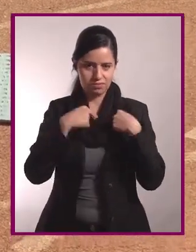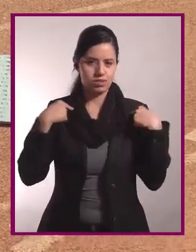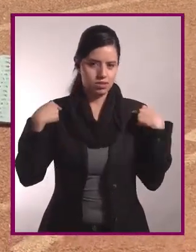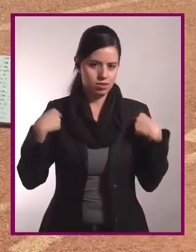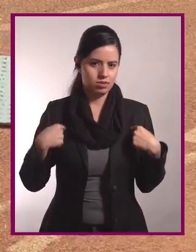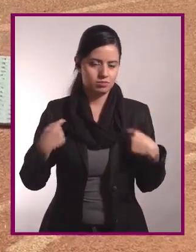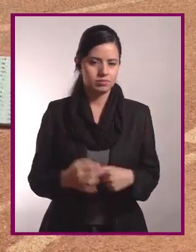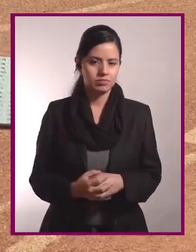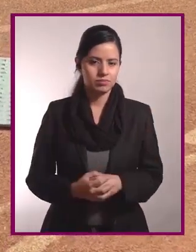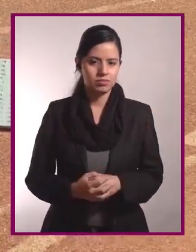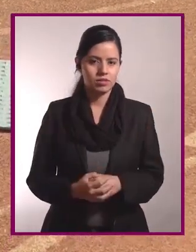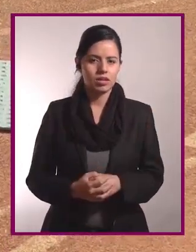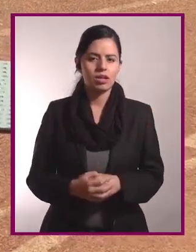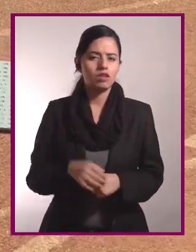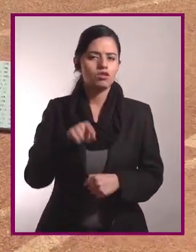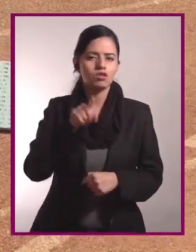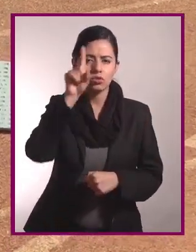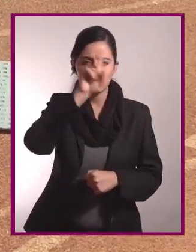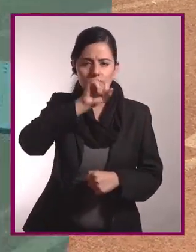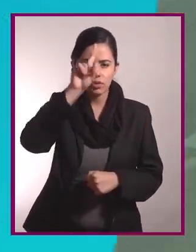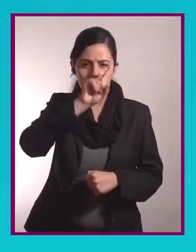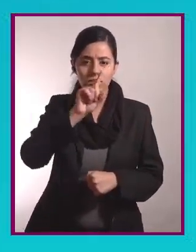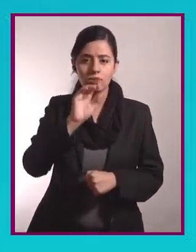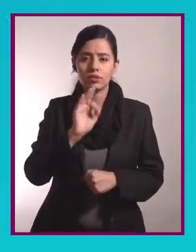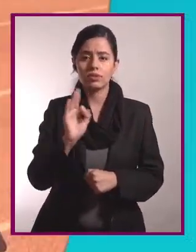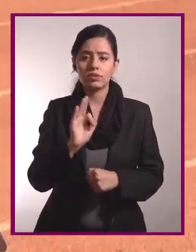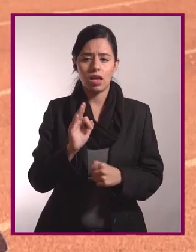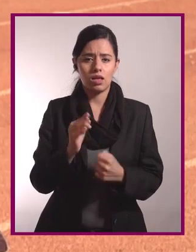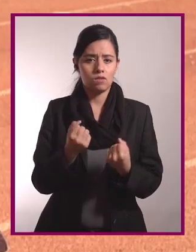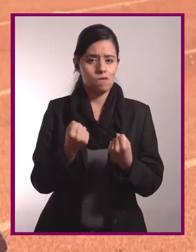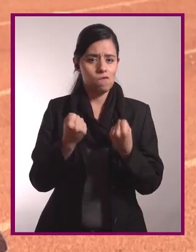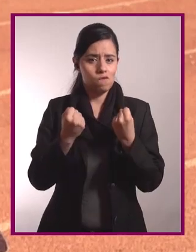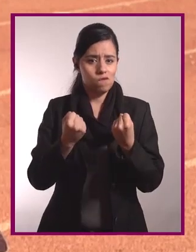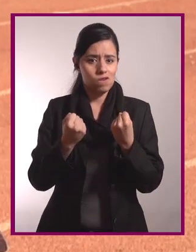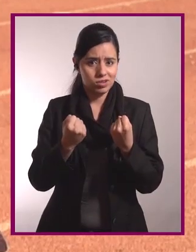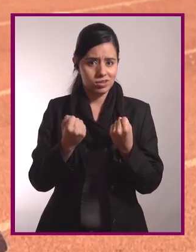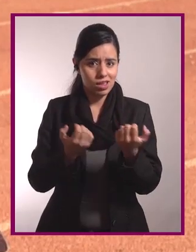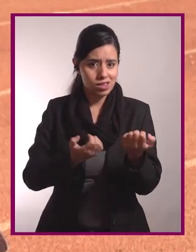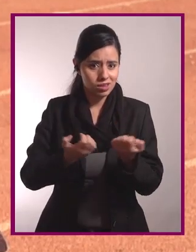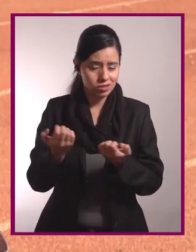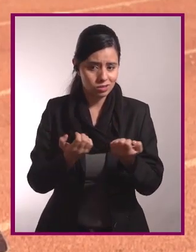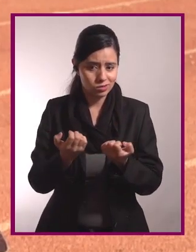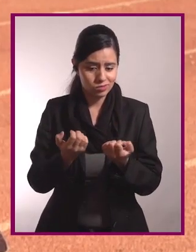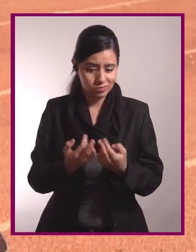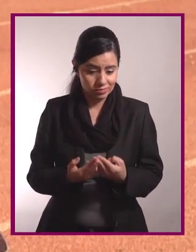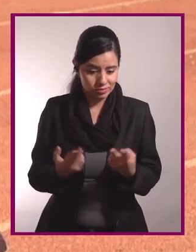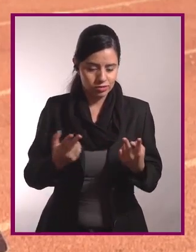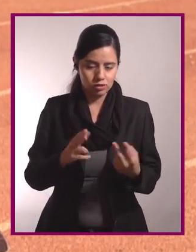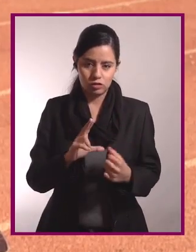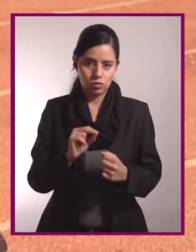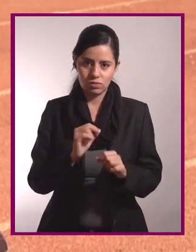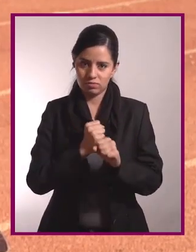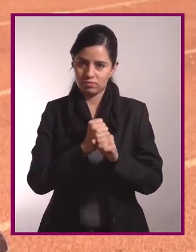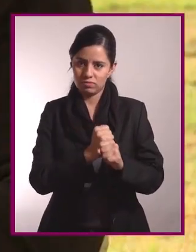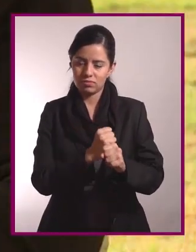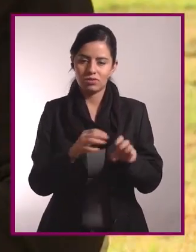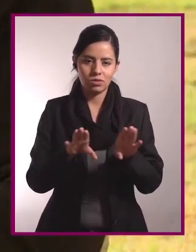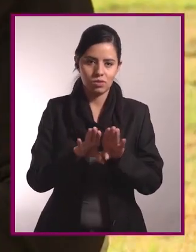diferentes posiciones para trabajar las diferentes partes del pectoral. ¿Qué nos recomiendas para prevenir lesiones cuando trabajemos fuerza